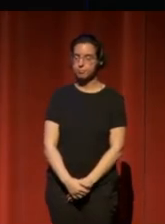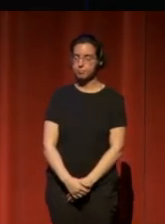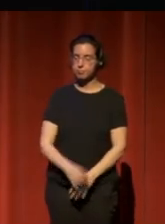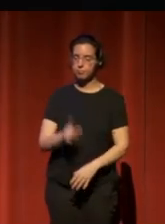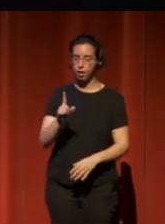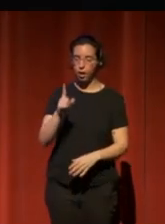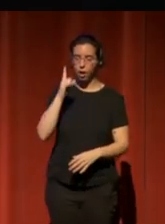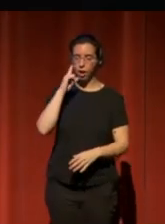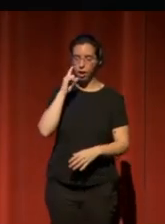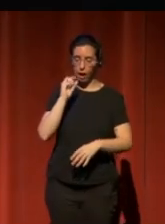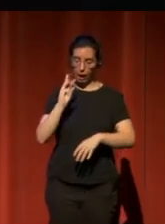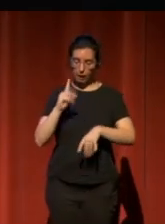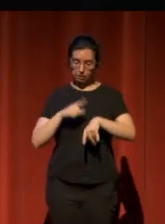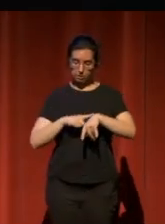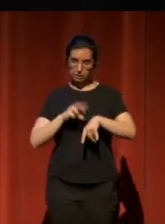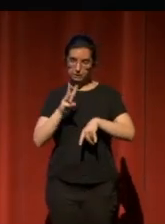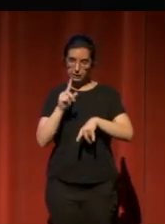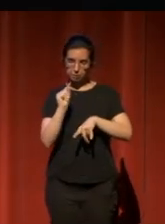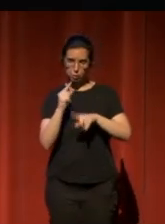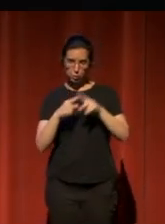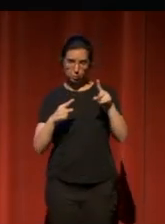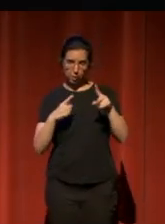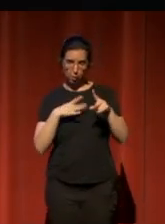Quizás hay tres minutos y medio de preguntas.